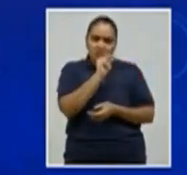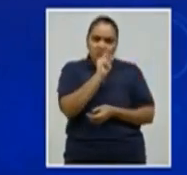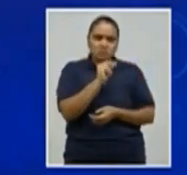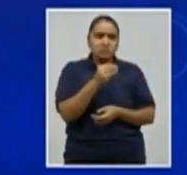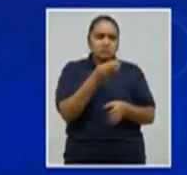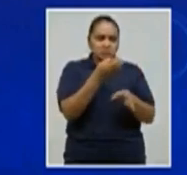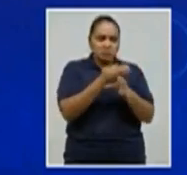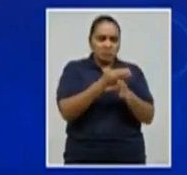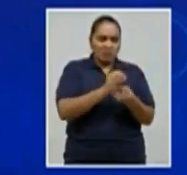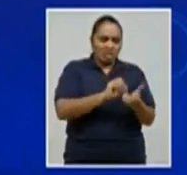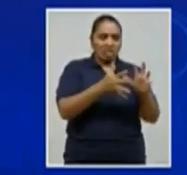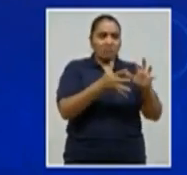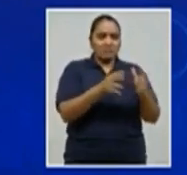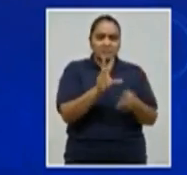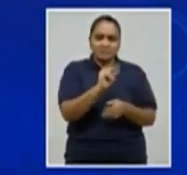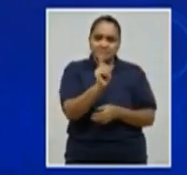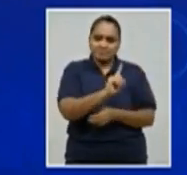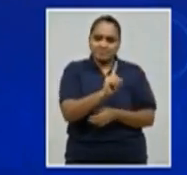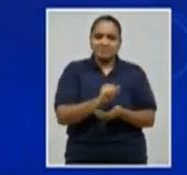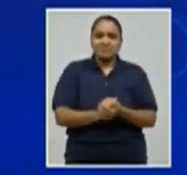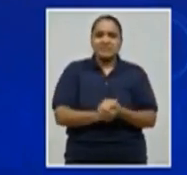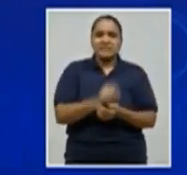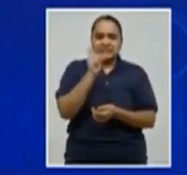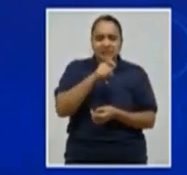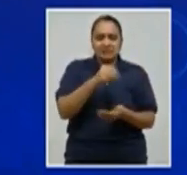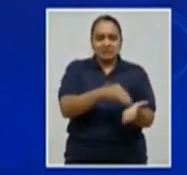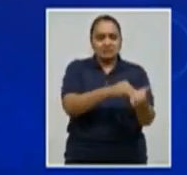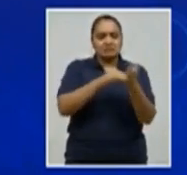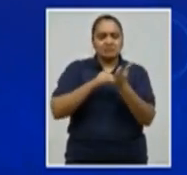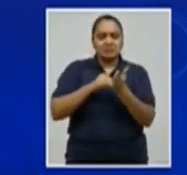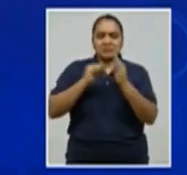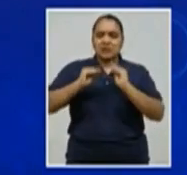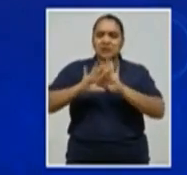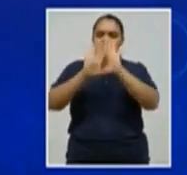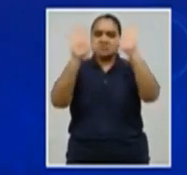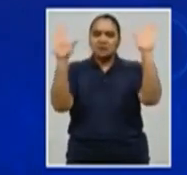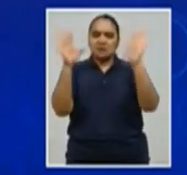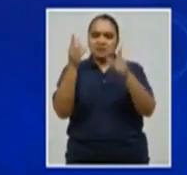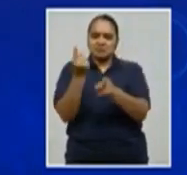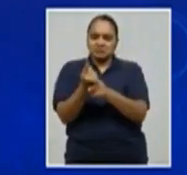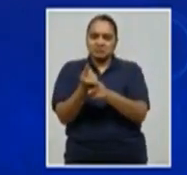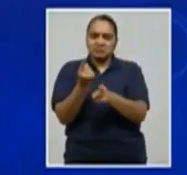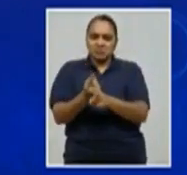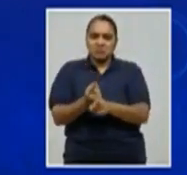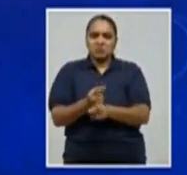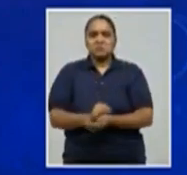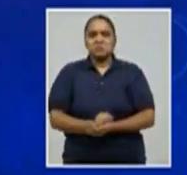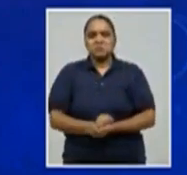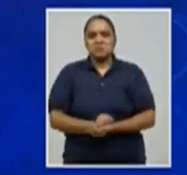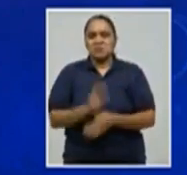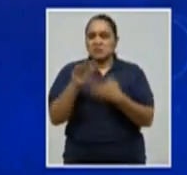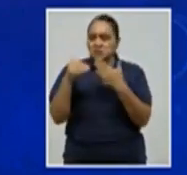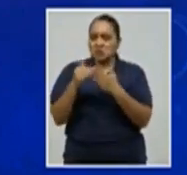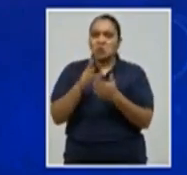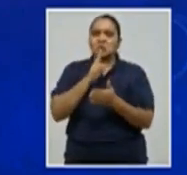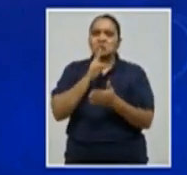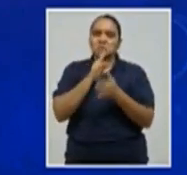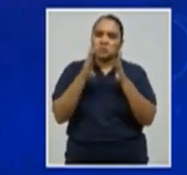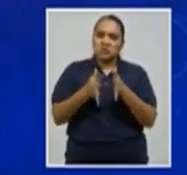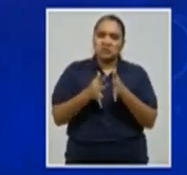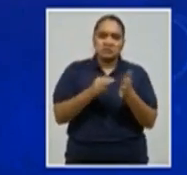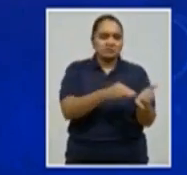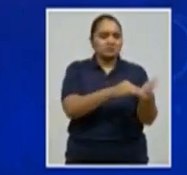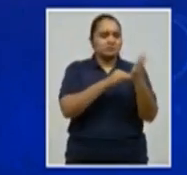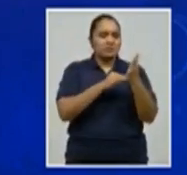rápida, de manera transparente y de manera concreta. Todos los hondureños no